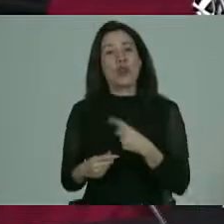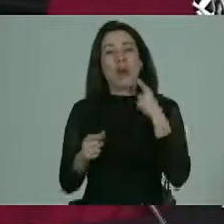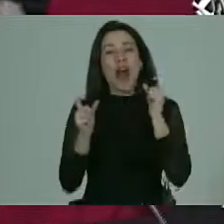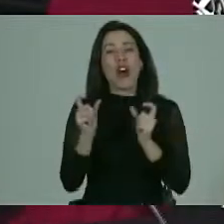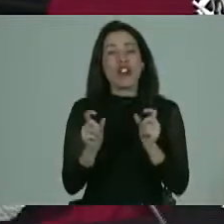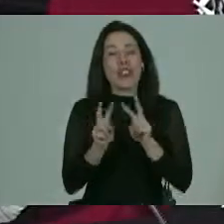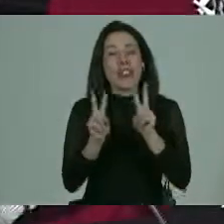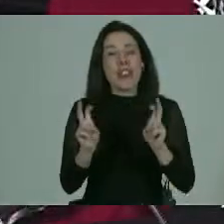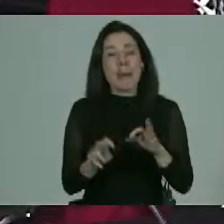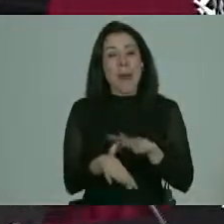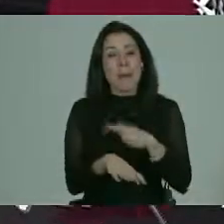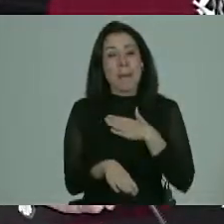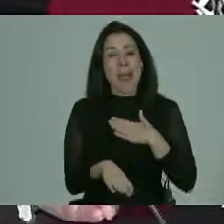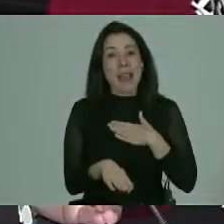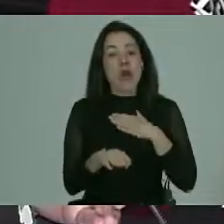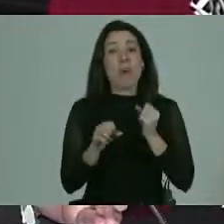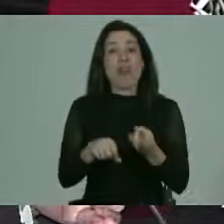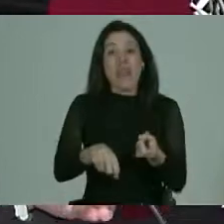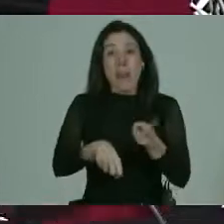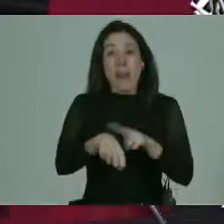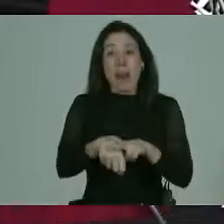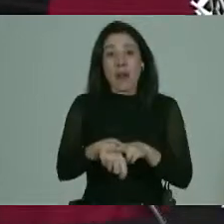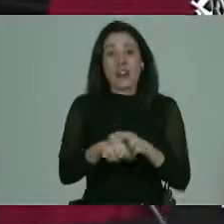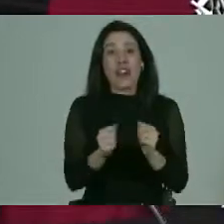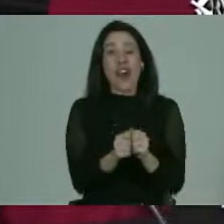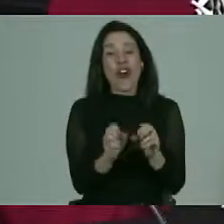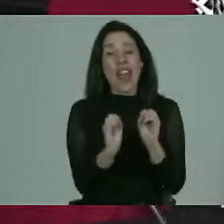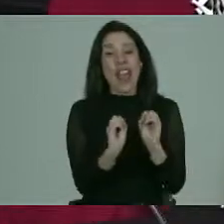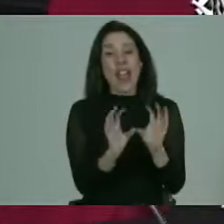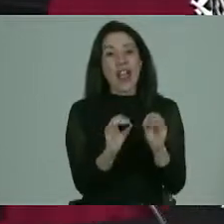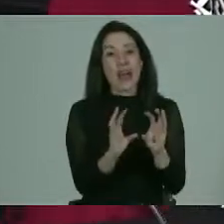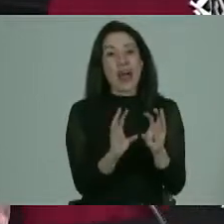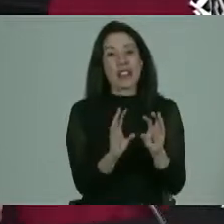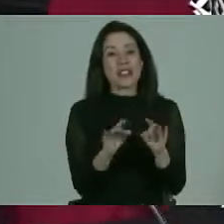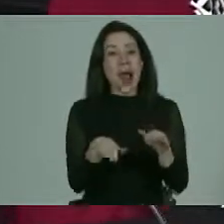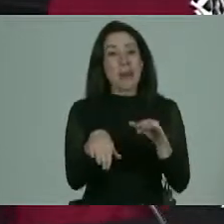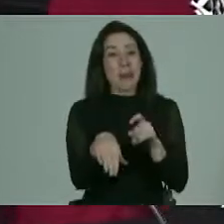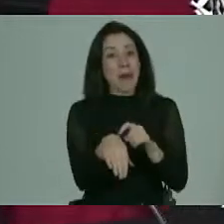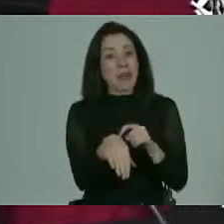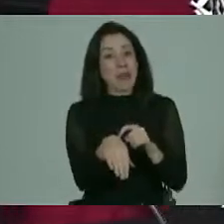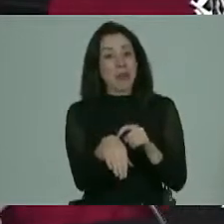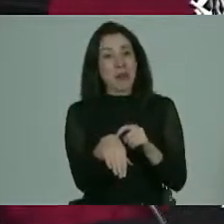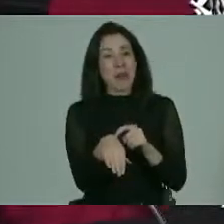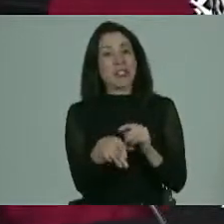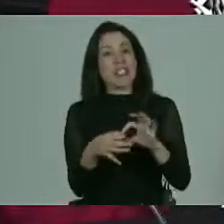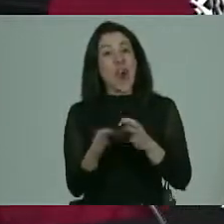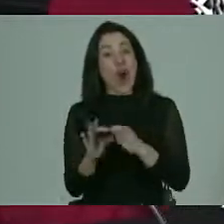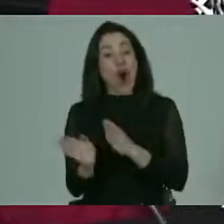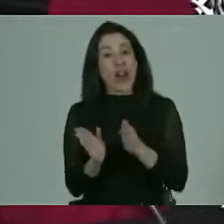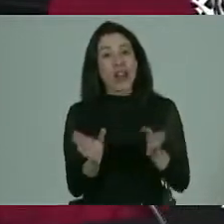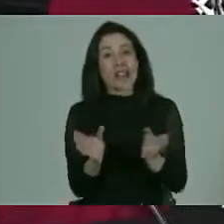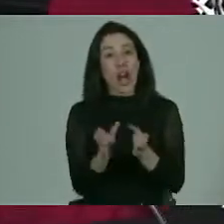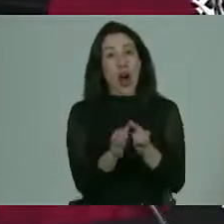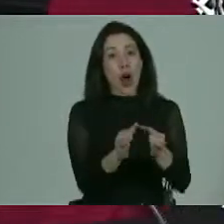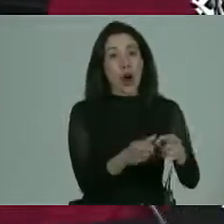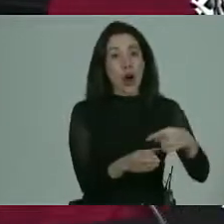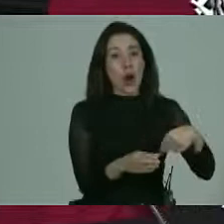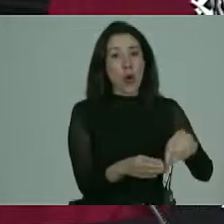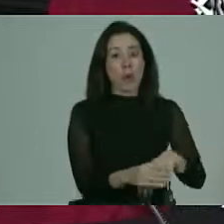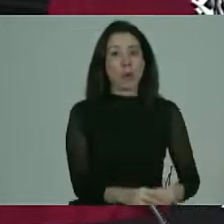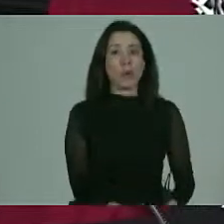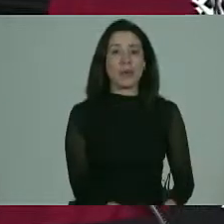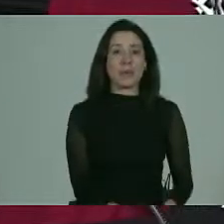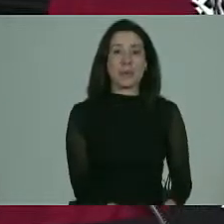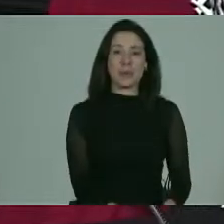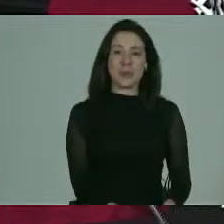cosas médicas pueden ser complementados con esta educación en el fondo en paralela si es que se organizan los grupos ahora